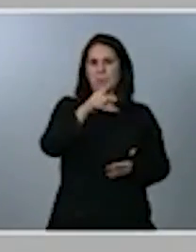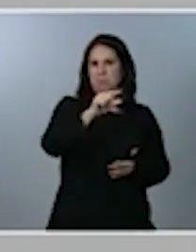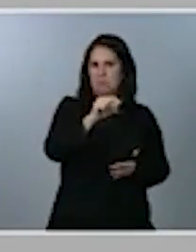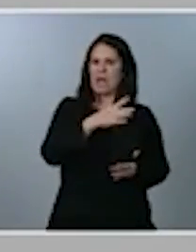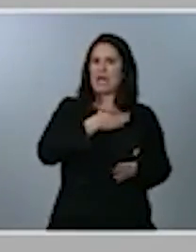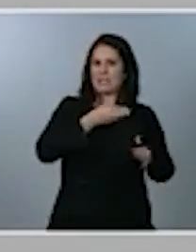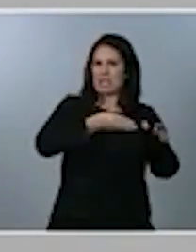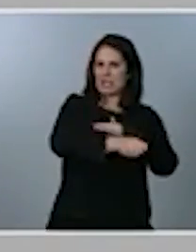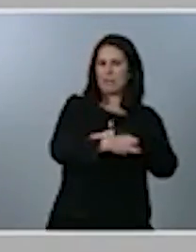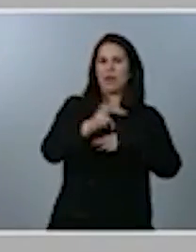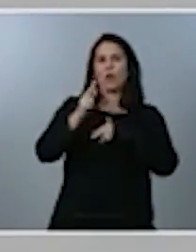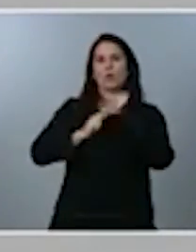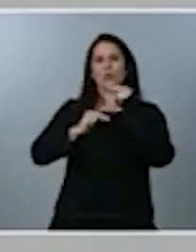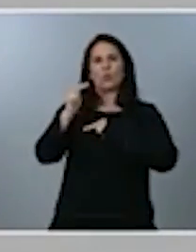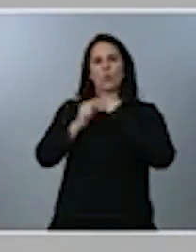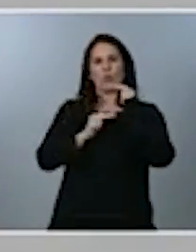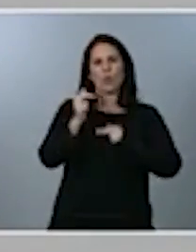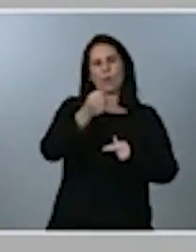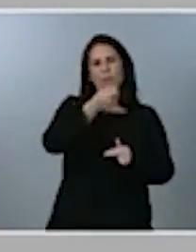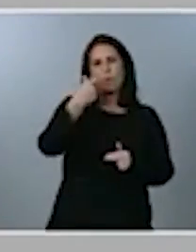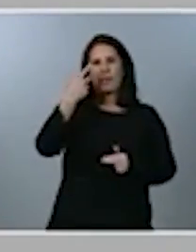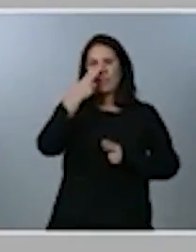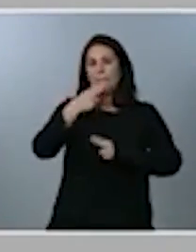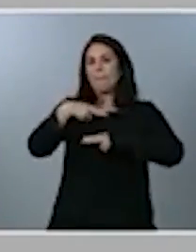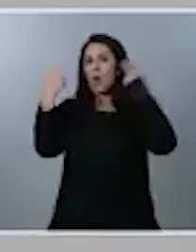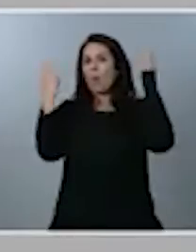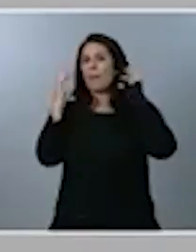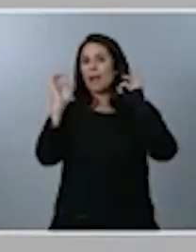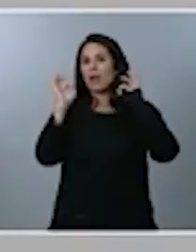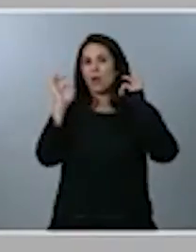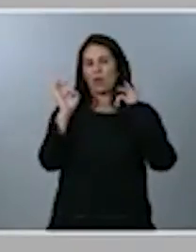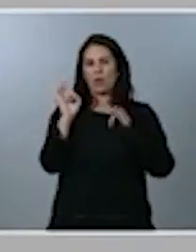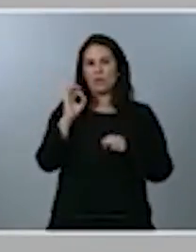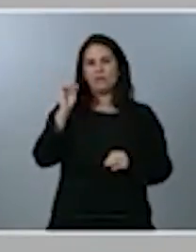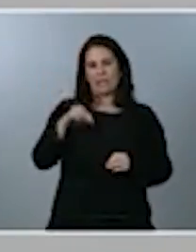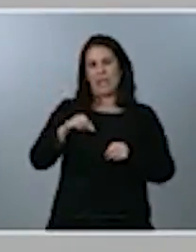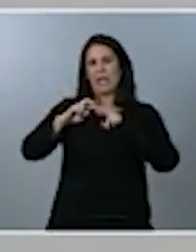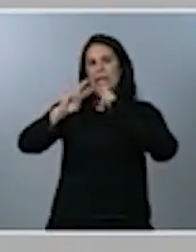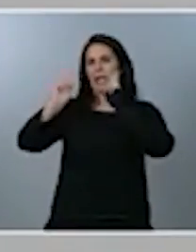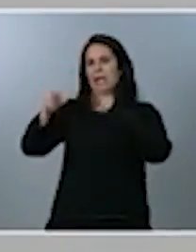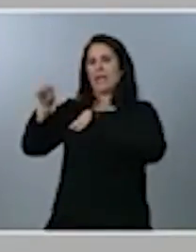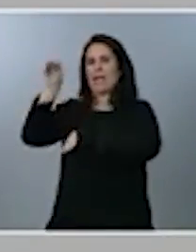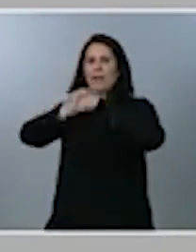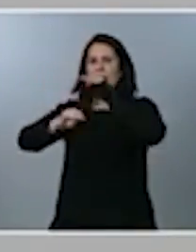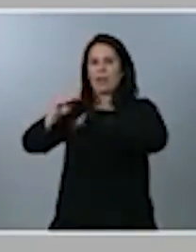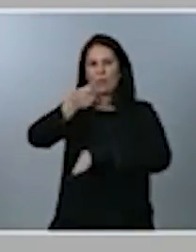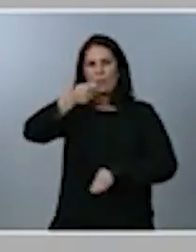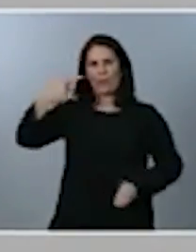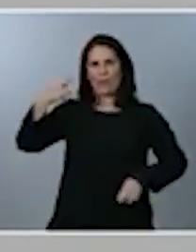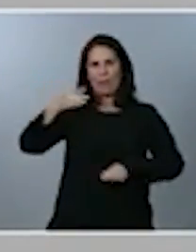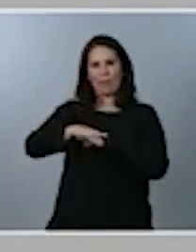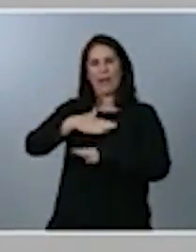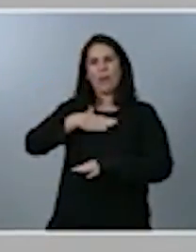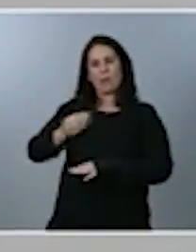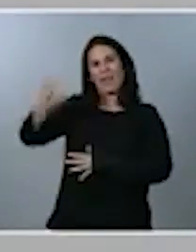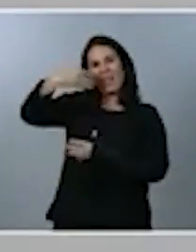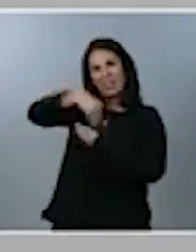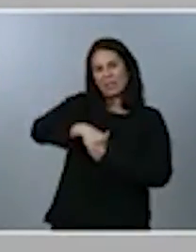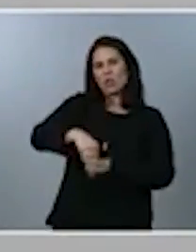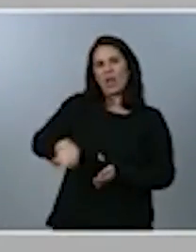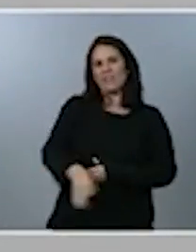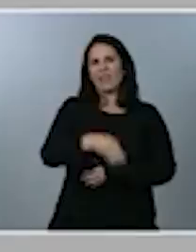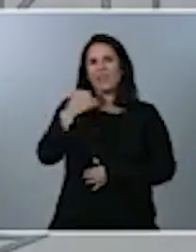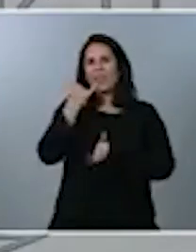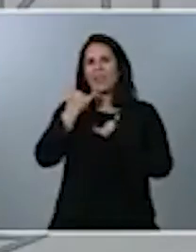fundamentalmente parque público y rehabilitación de vivienda para incorporar eficiencia energética e incorporar